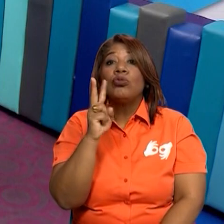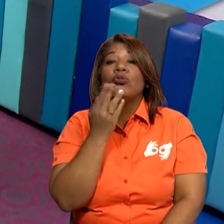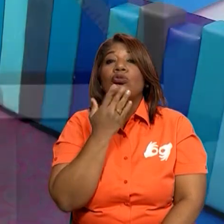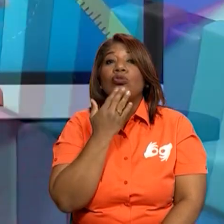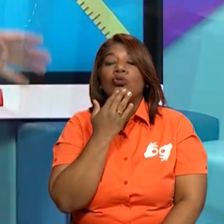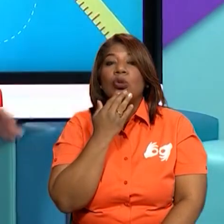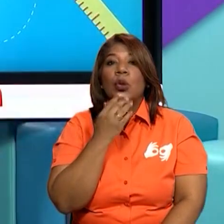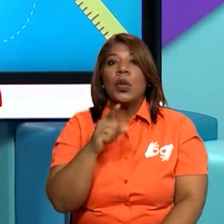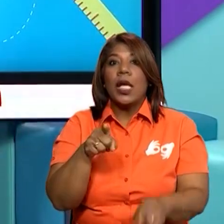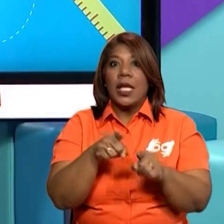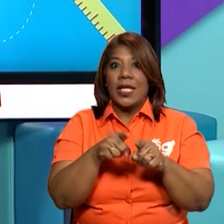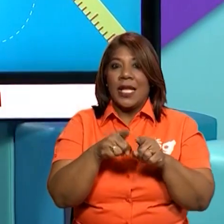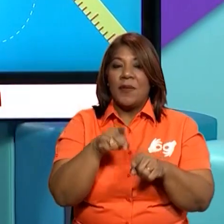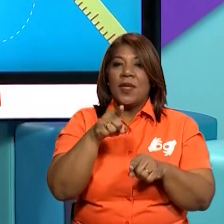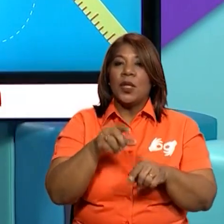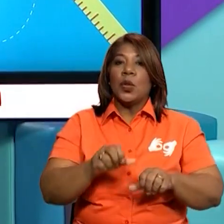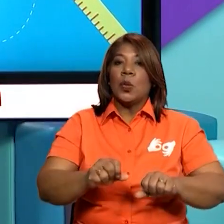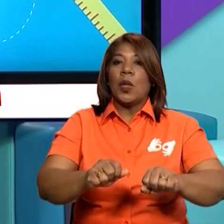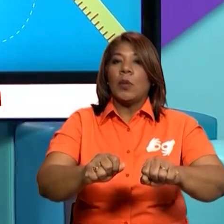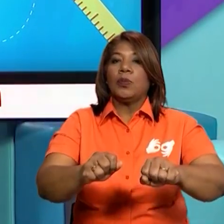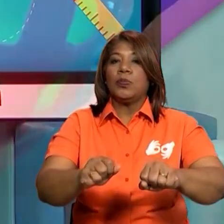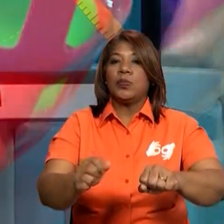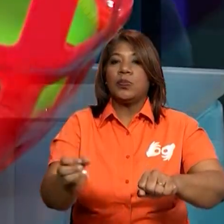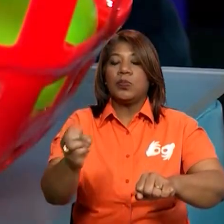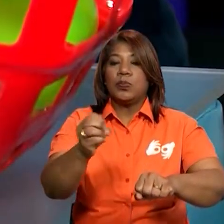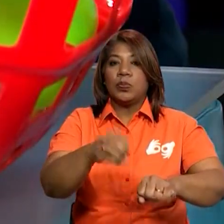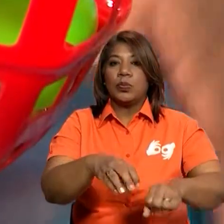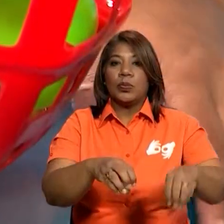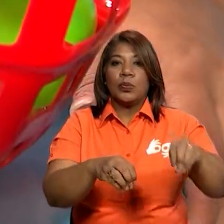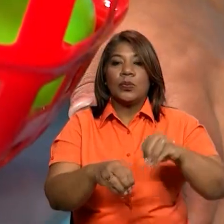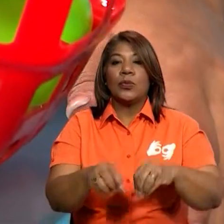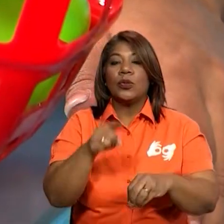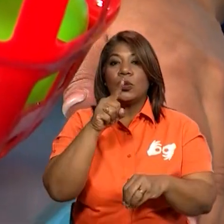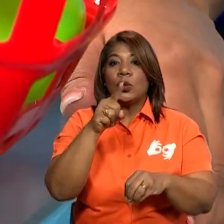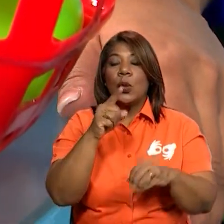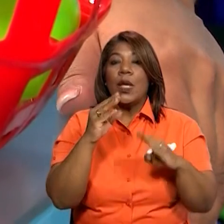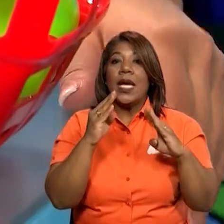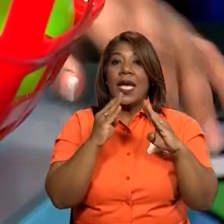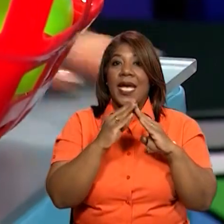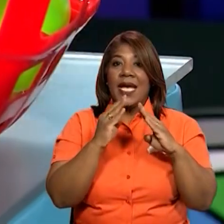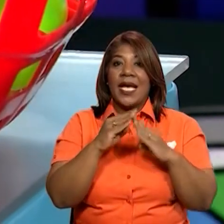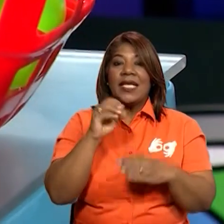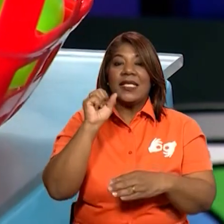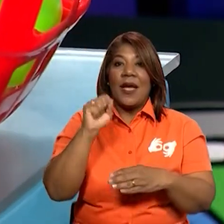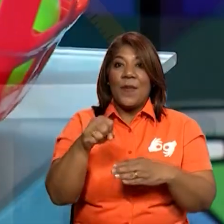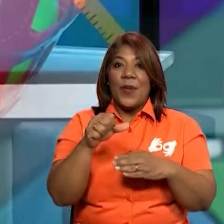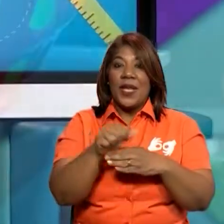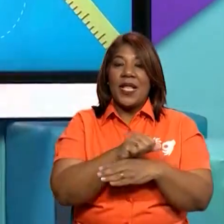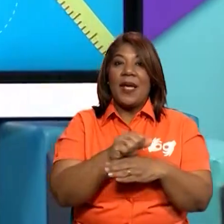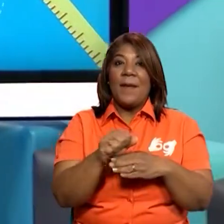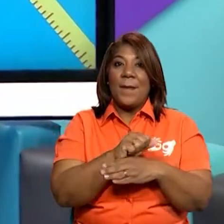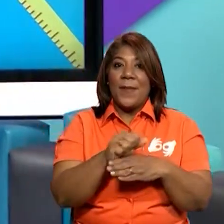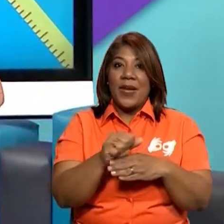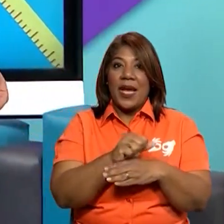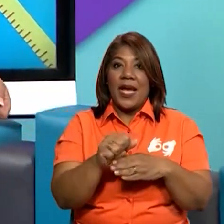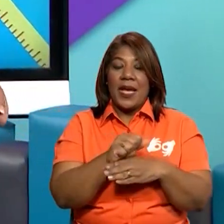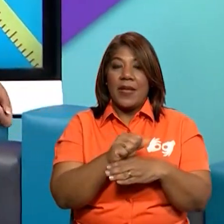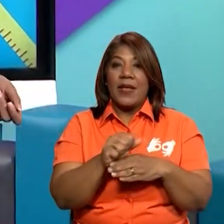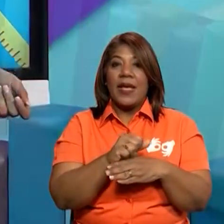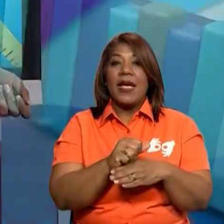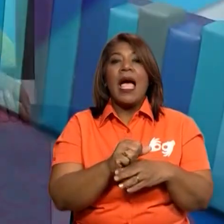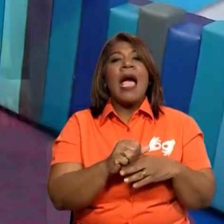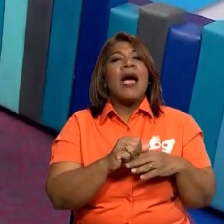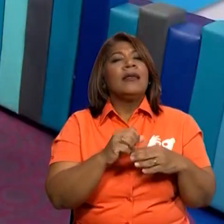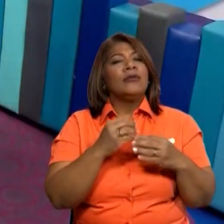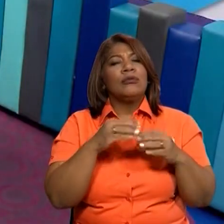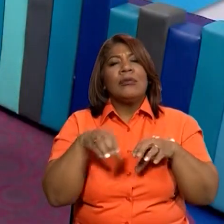nuestros productos que vamos comprando. ¿Qué les parece? Yo sé que ustedes en casa pueden practicar y pueden ejecutar este tipo